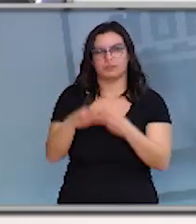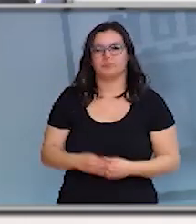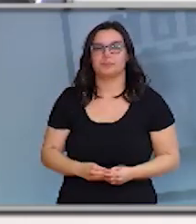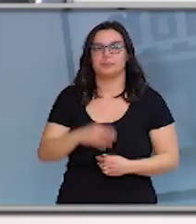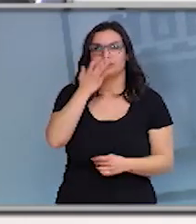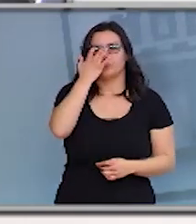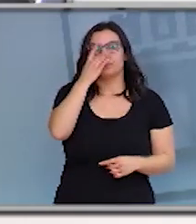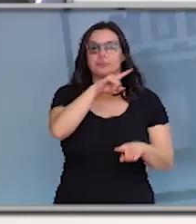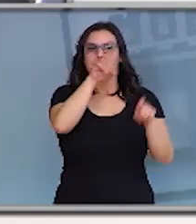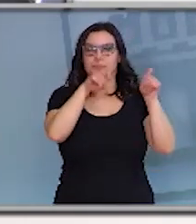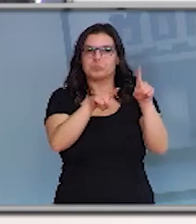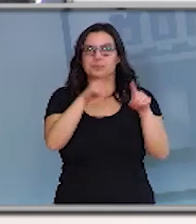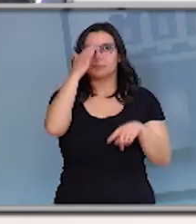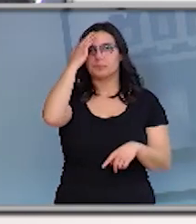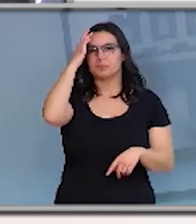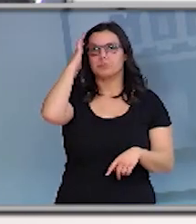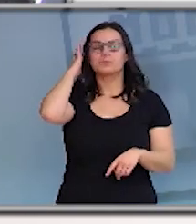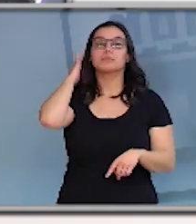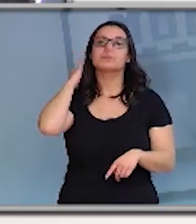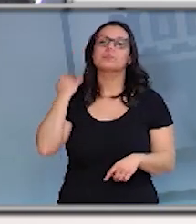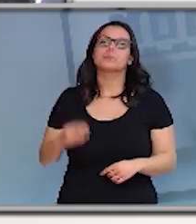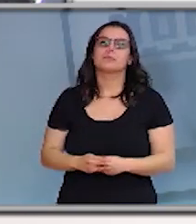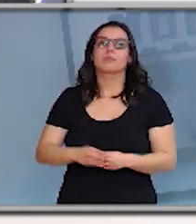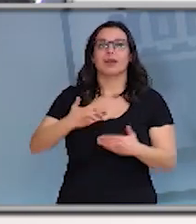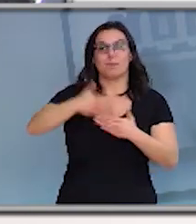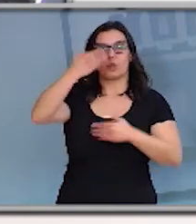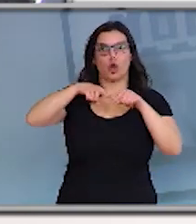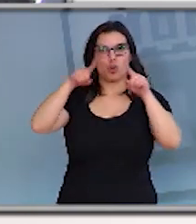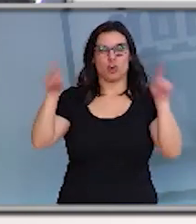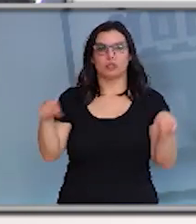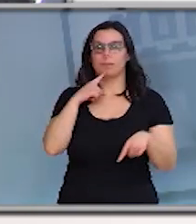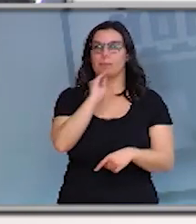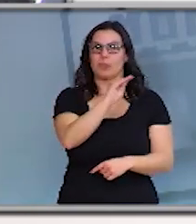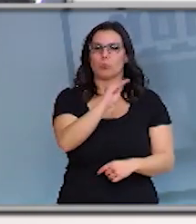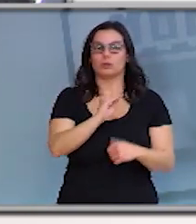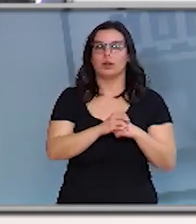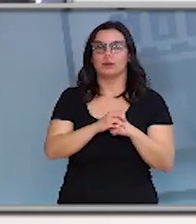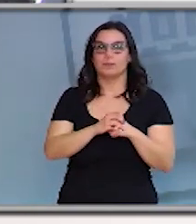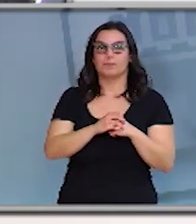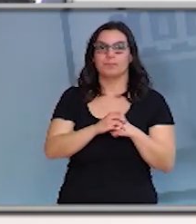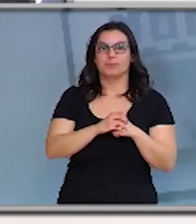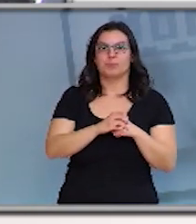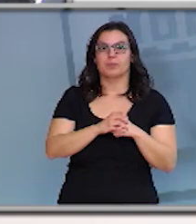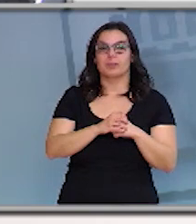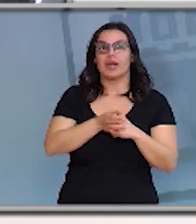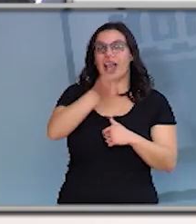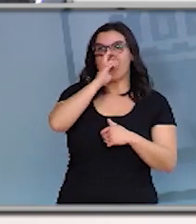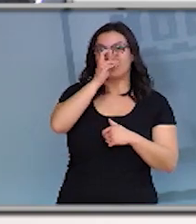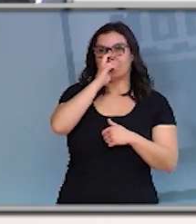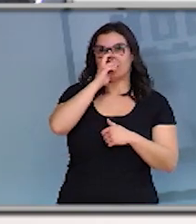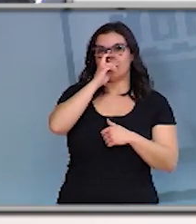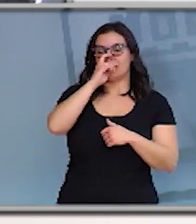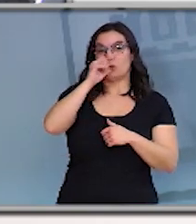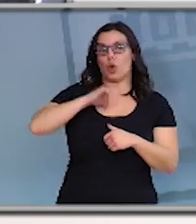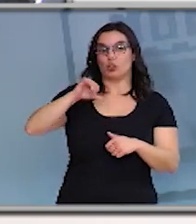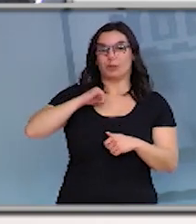relación con la atención sanitaria Antonio Encinas Norte de Castilla van a habilitar las plantas desocupadas del antiguo río Ortega o